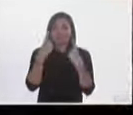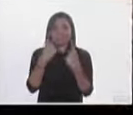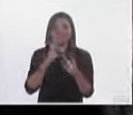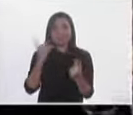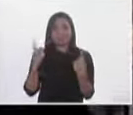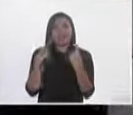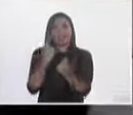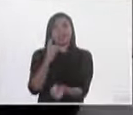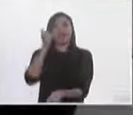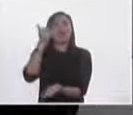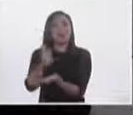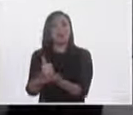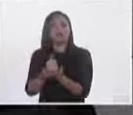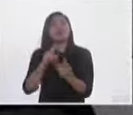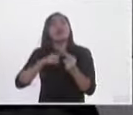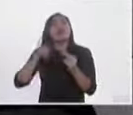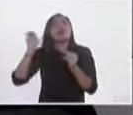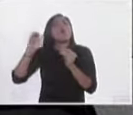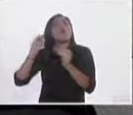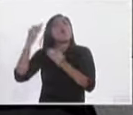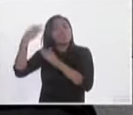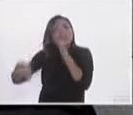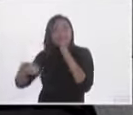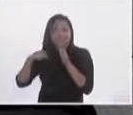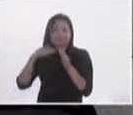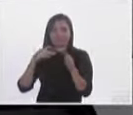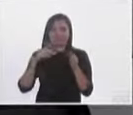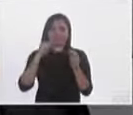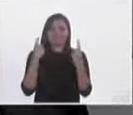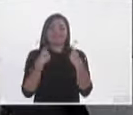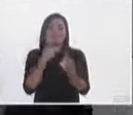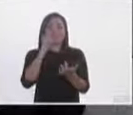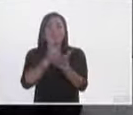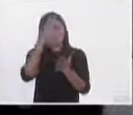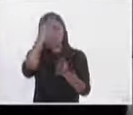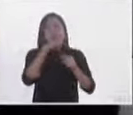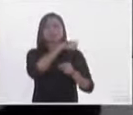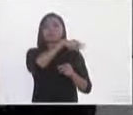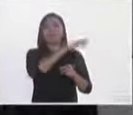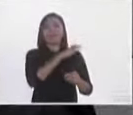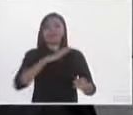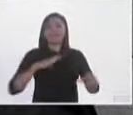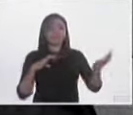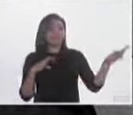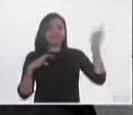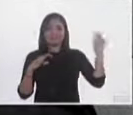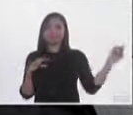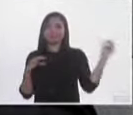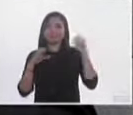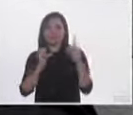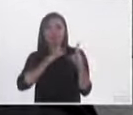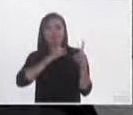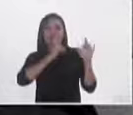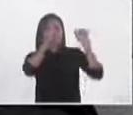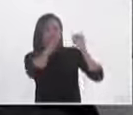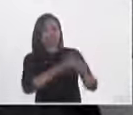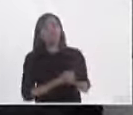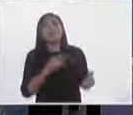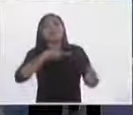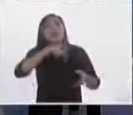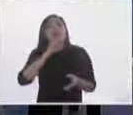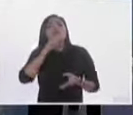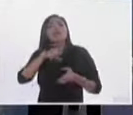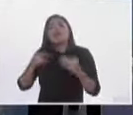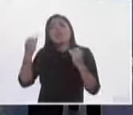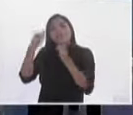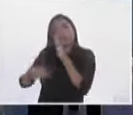independientes pero no transformamos la ley orgánica que es la que te deja el margen de maniobra interno. ¿Por qué no